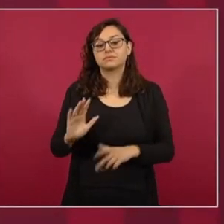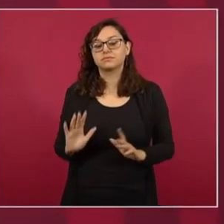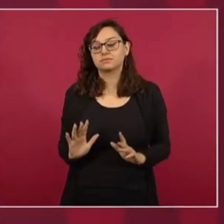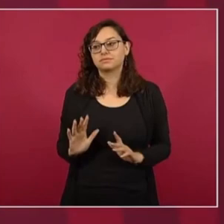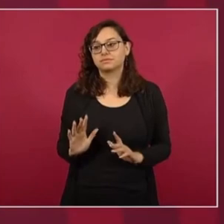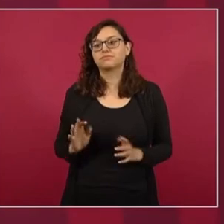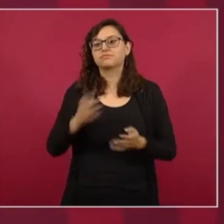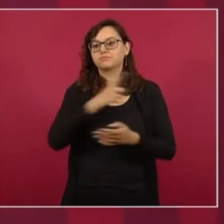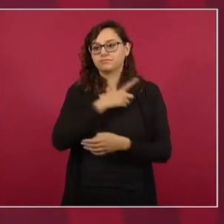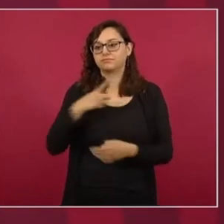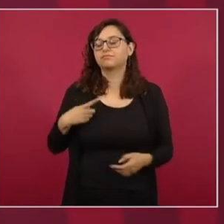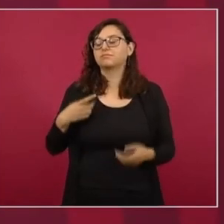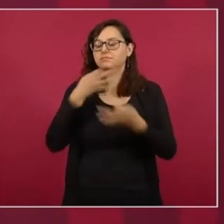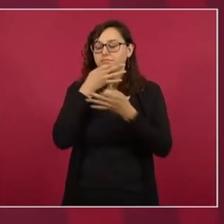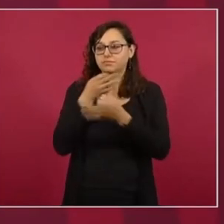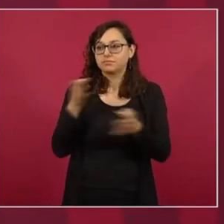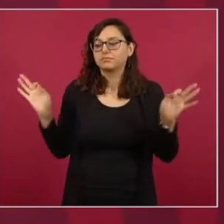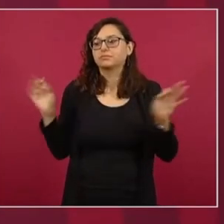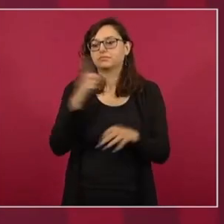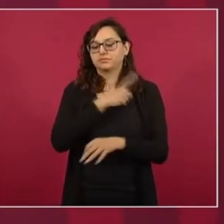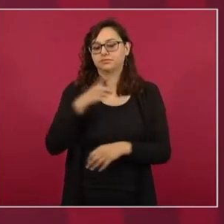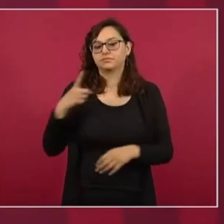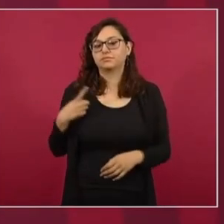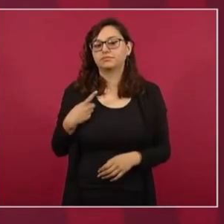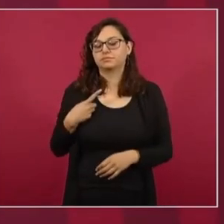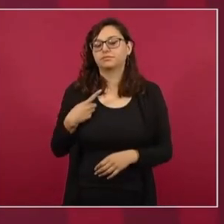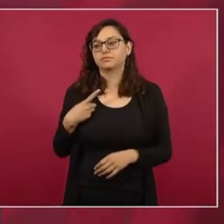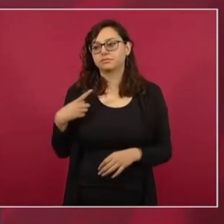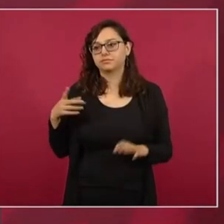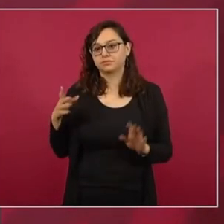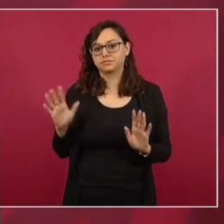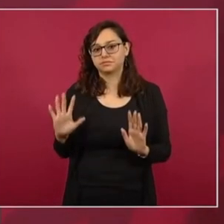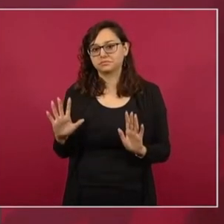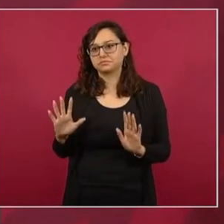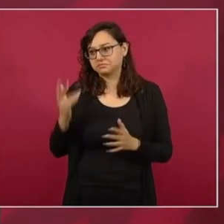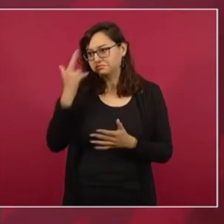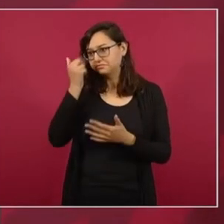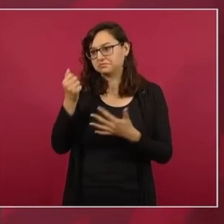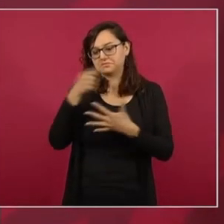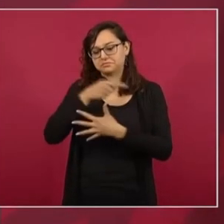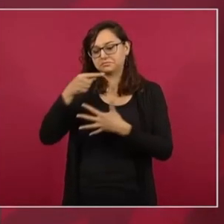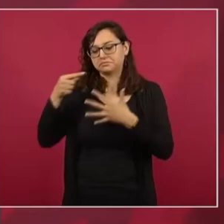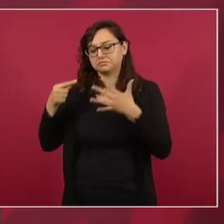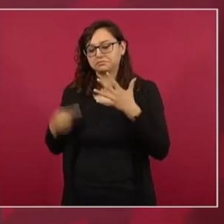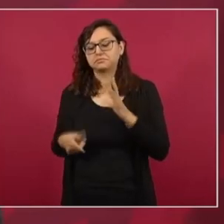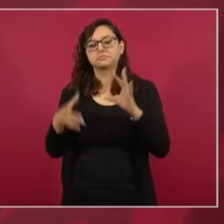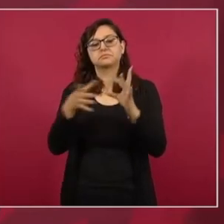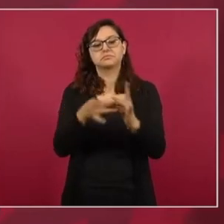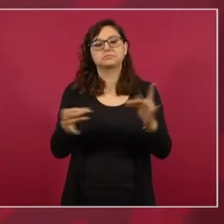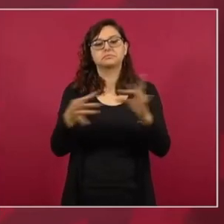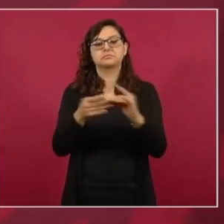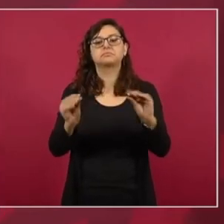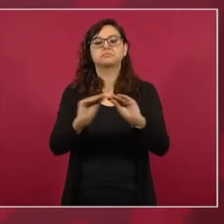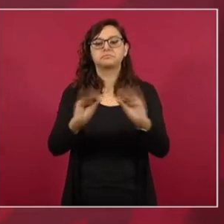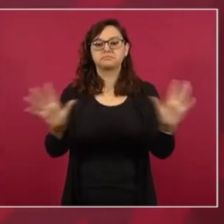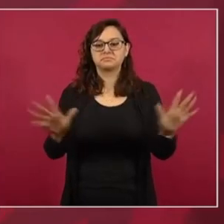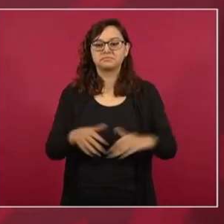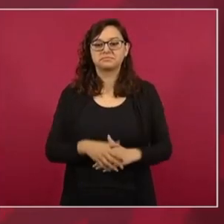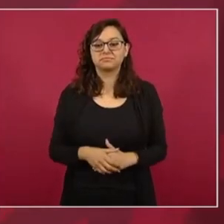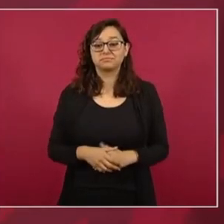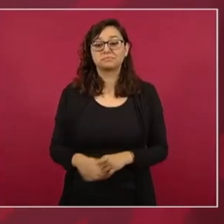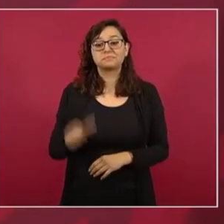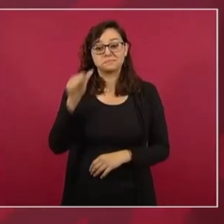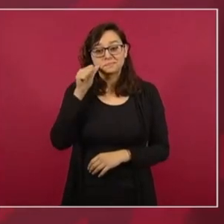Entonces, quería yo aclarar todo esto. Fue ayer un buen día,